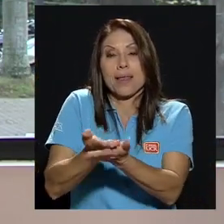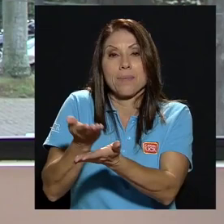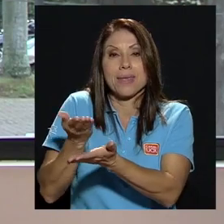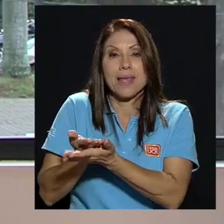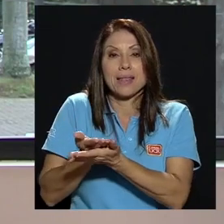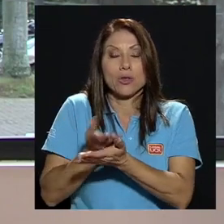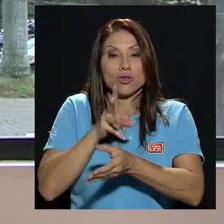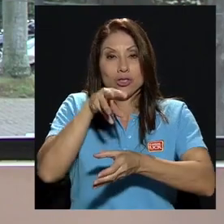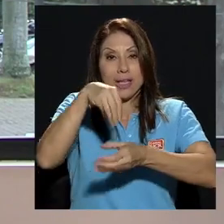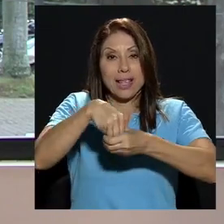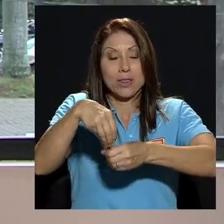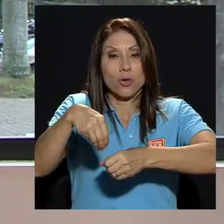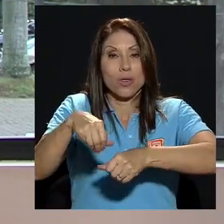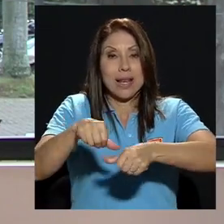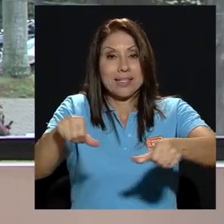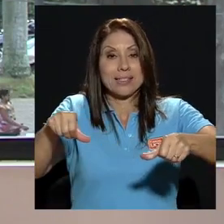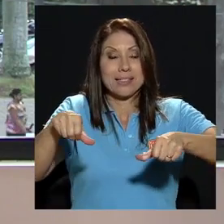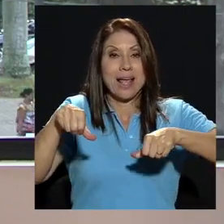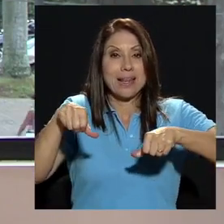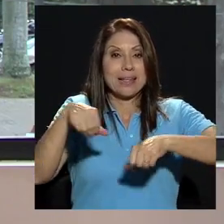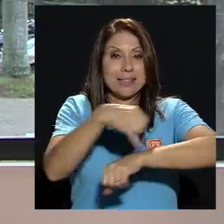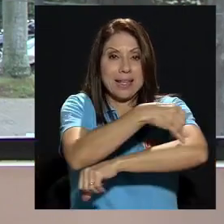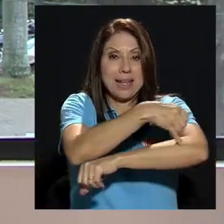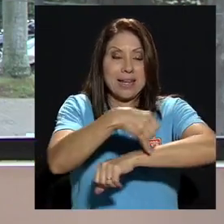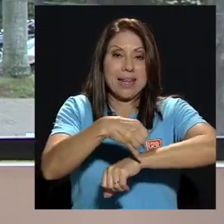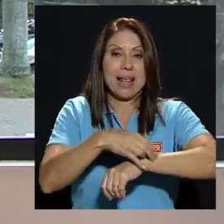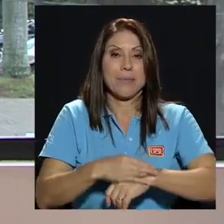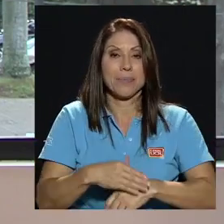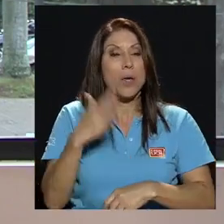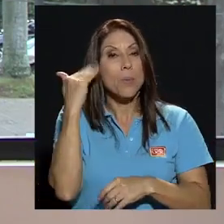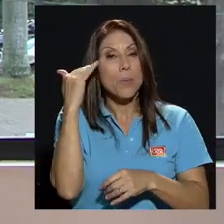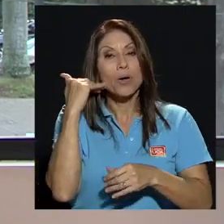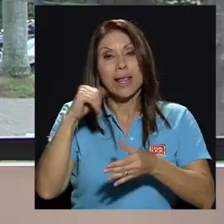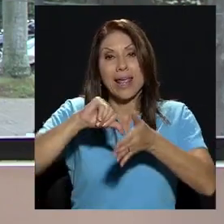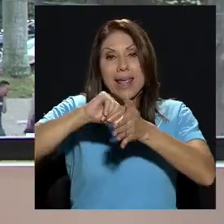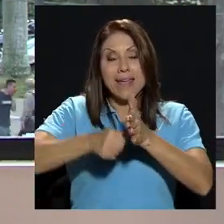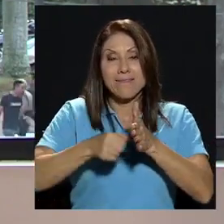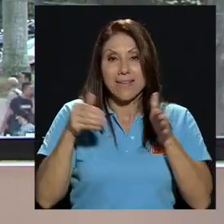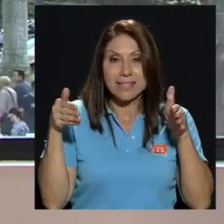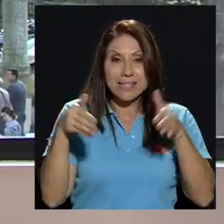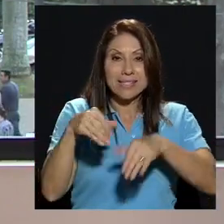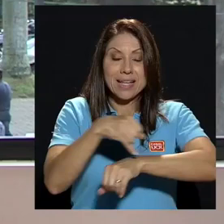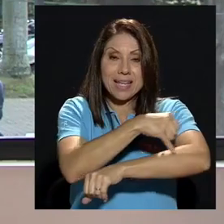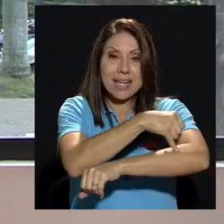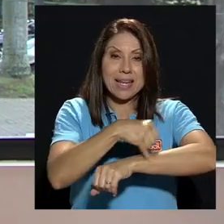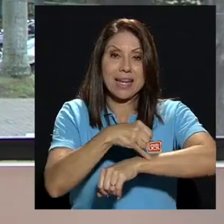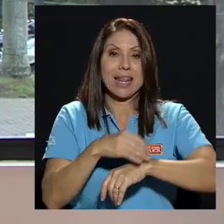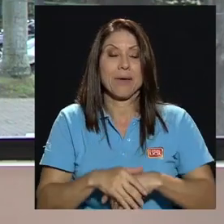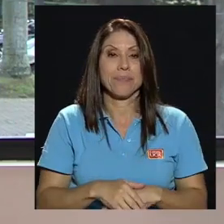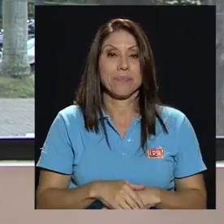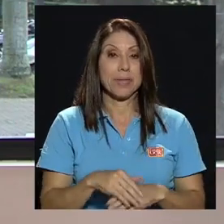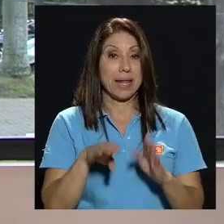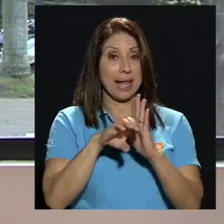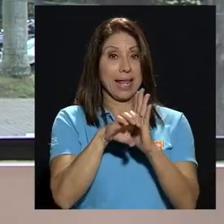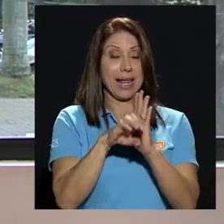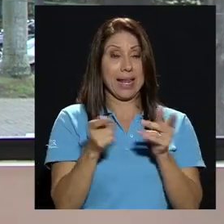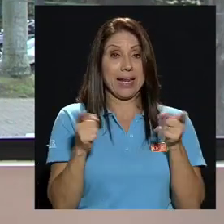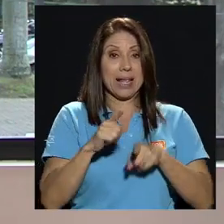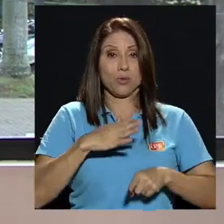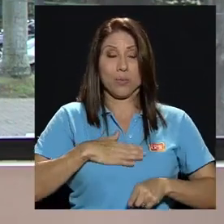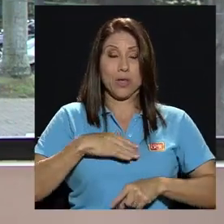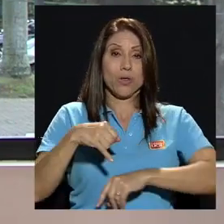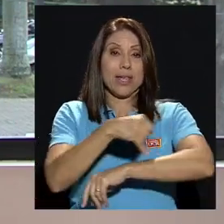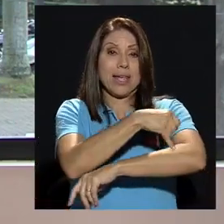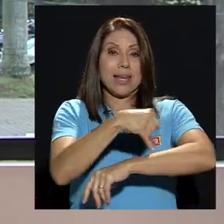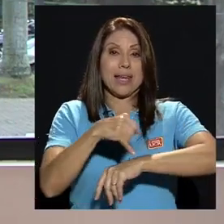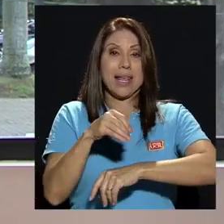dentro de las carreras universitarias de ingeniería ¿por qué ese énfasis en ingeniería? la ingeniería en el caso mío de la ingeniería civil